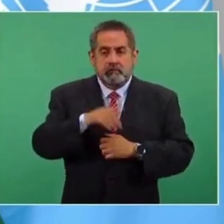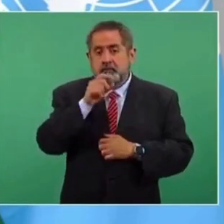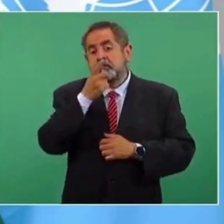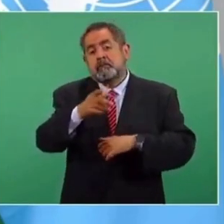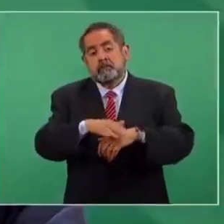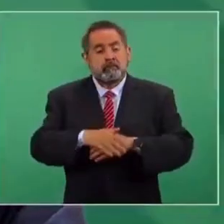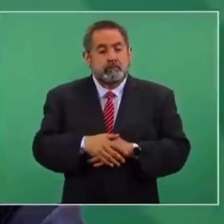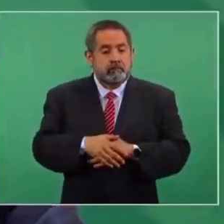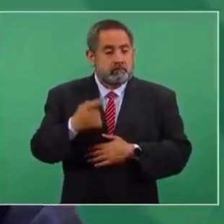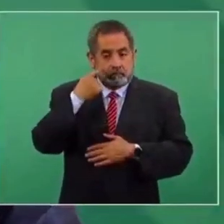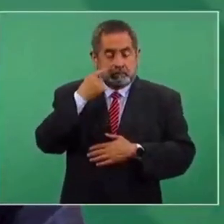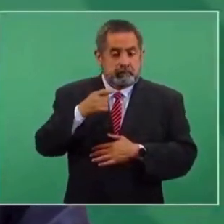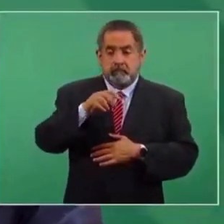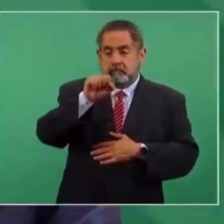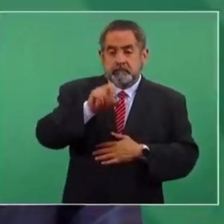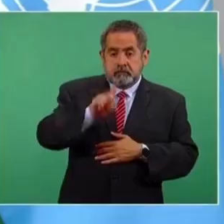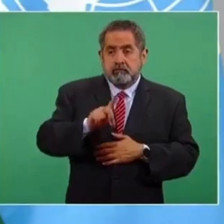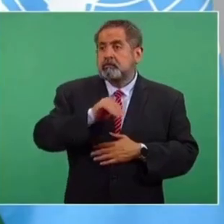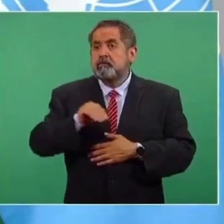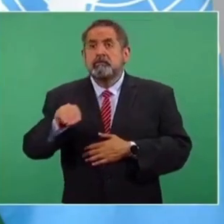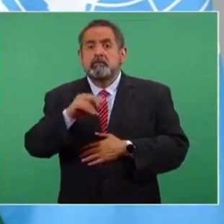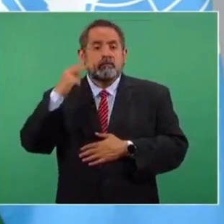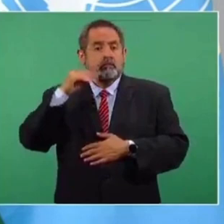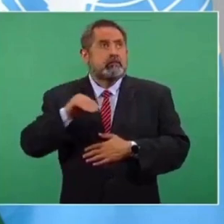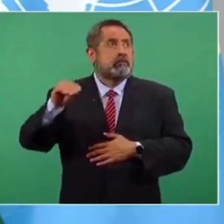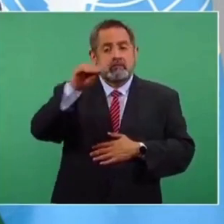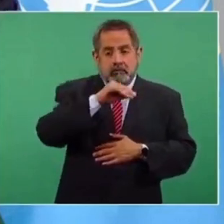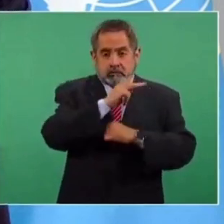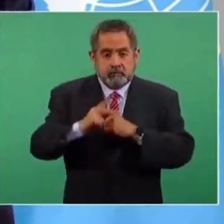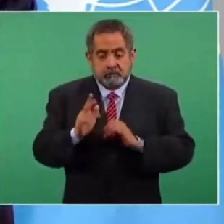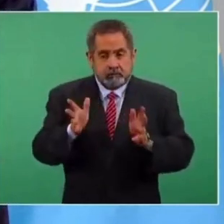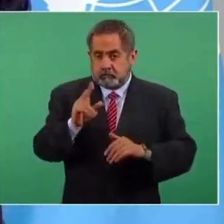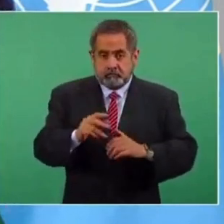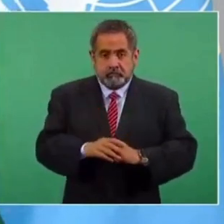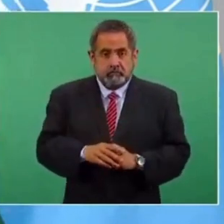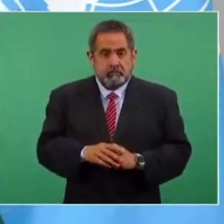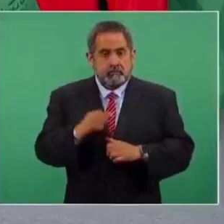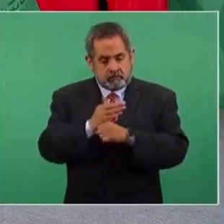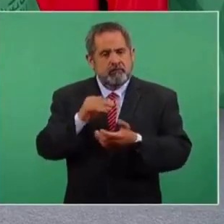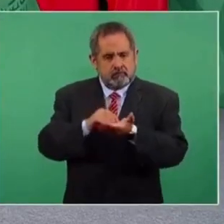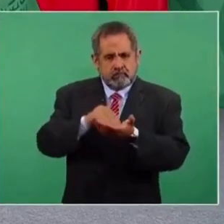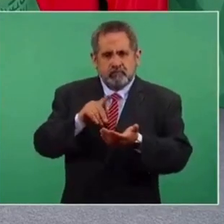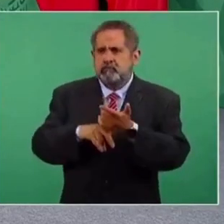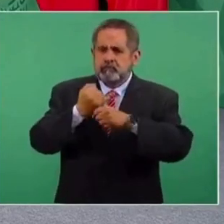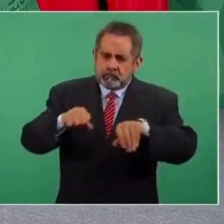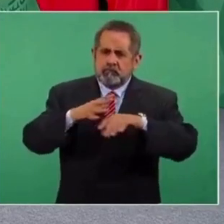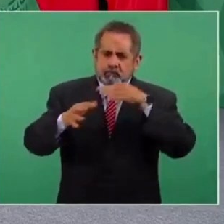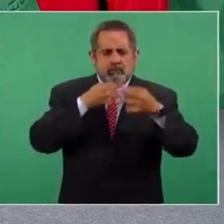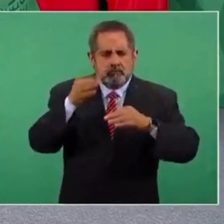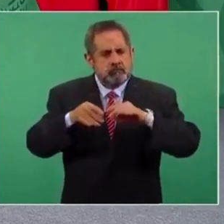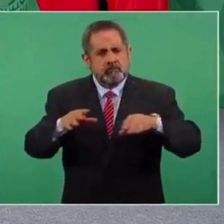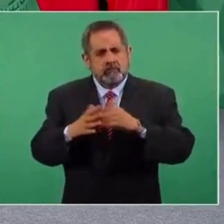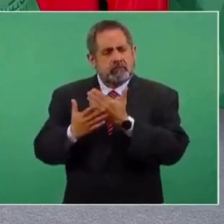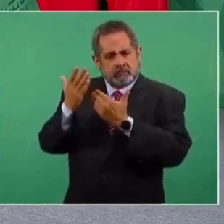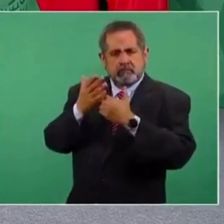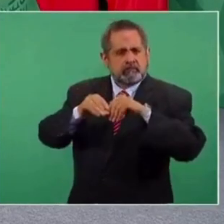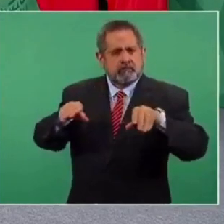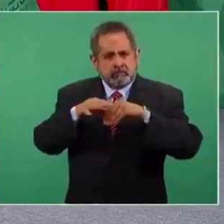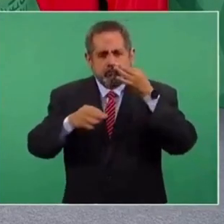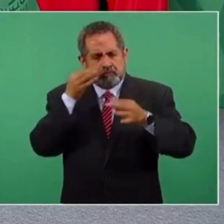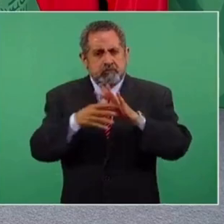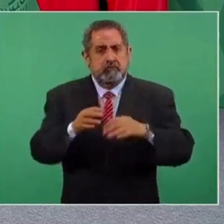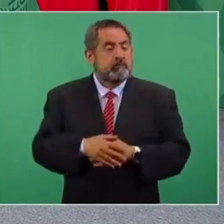También decir que ya no voy a estar los fines de semana recorriendo el país, vamos a seguir informando con las mañaneras,